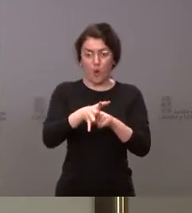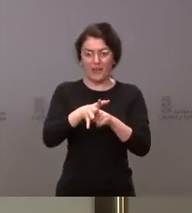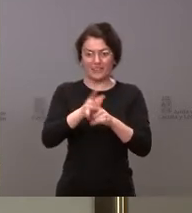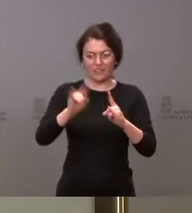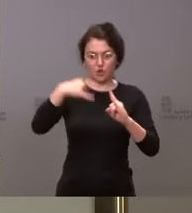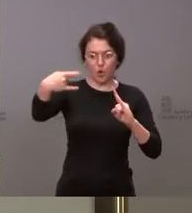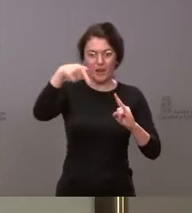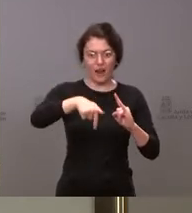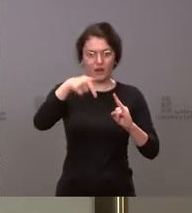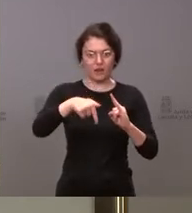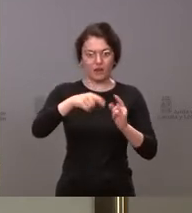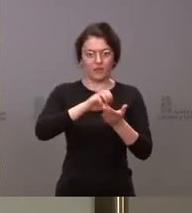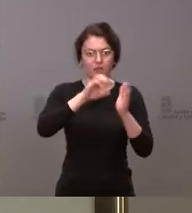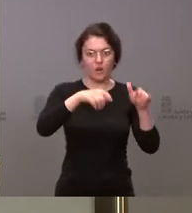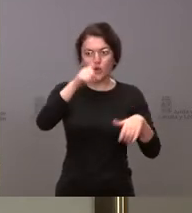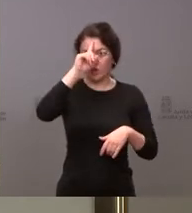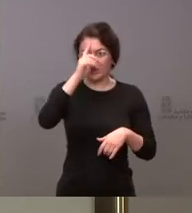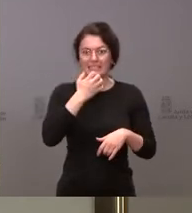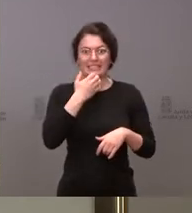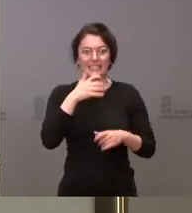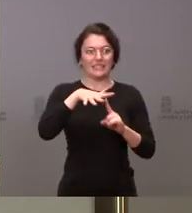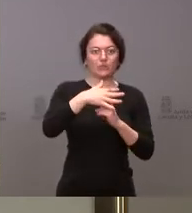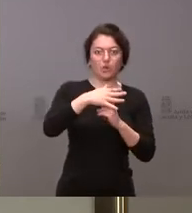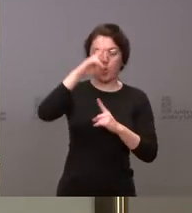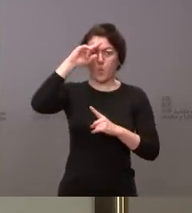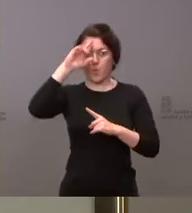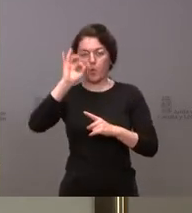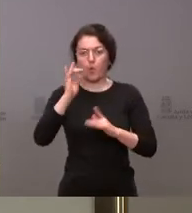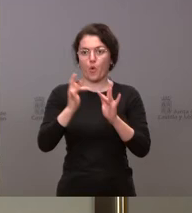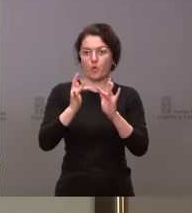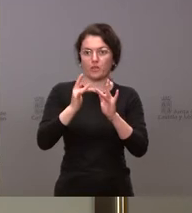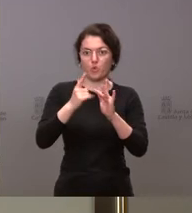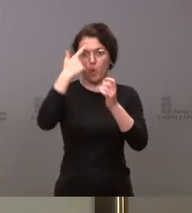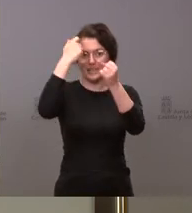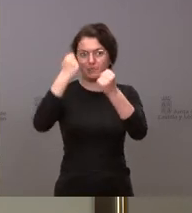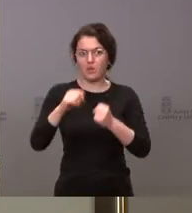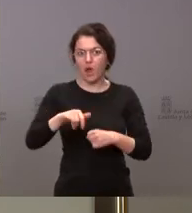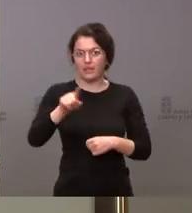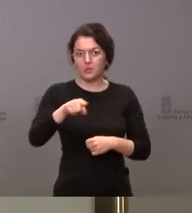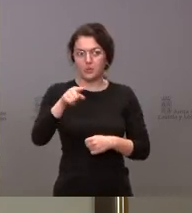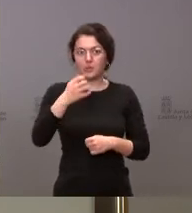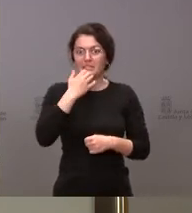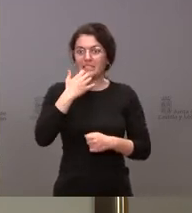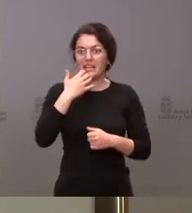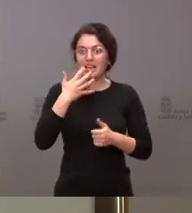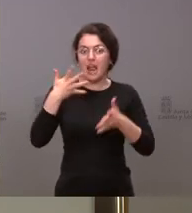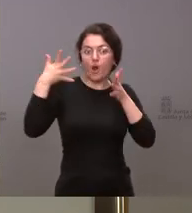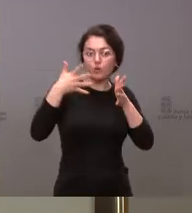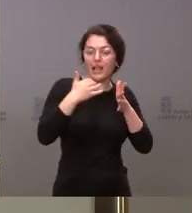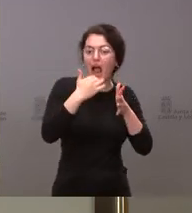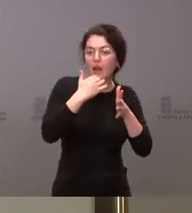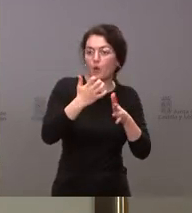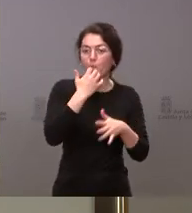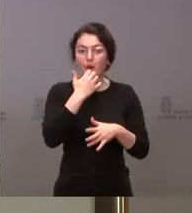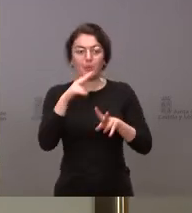contacto con el Comité de Expertos en la Comunidad COVID. Y si es así, no sé si les han trasladado alguna recomendación, por ejemplo, respecto